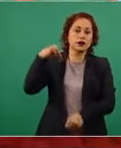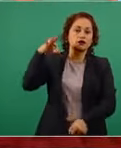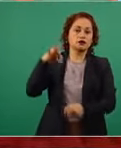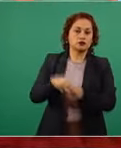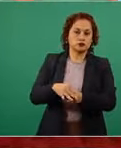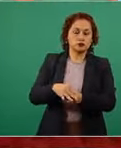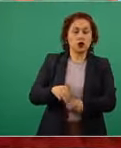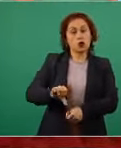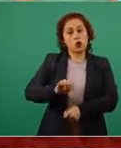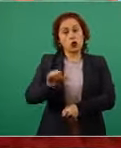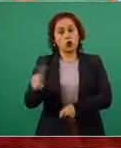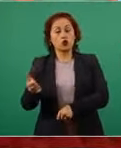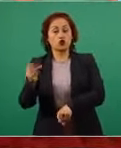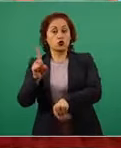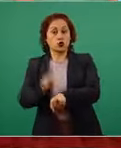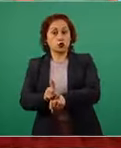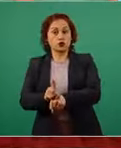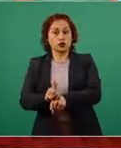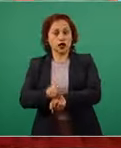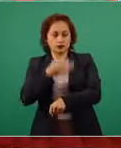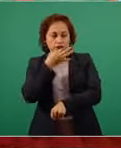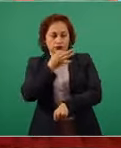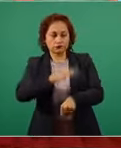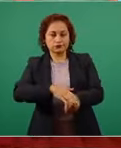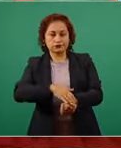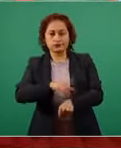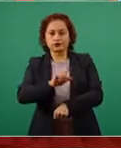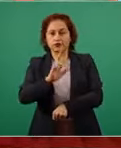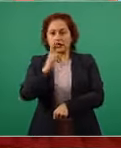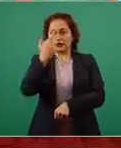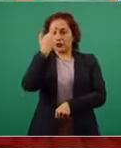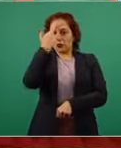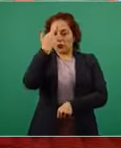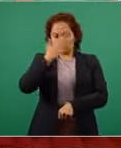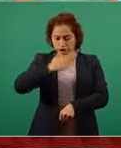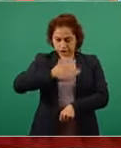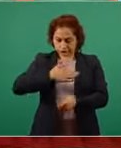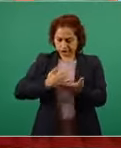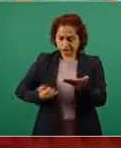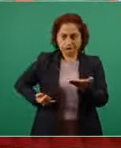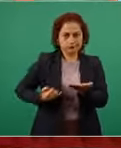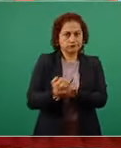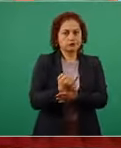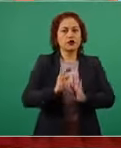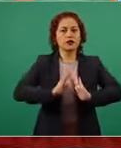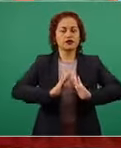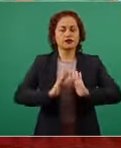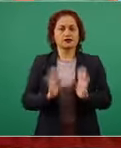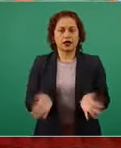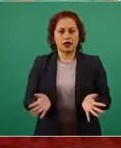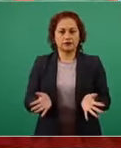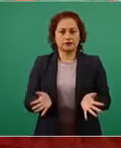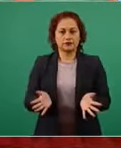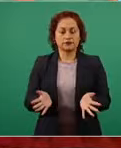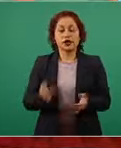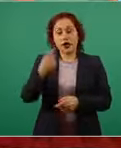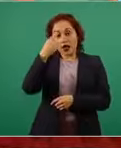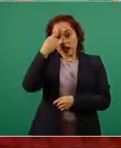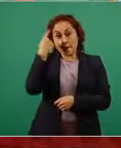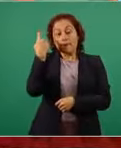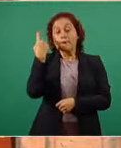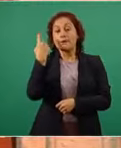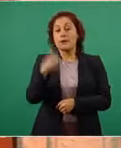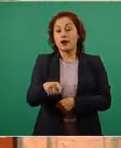recuerda que él está decidido, el presidente Madero, en todos los casos a apoyar